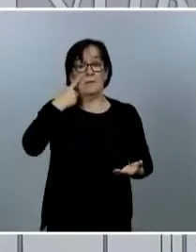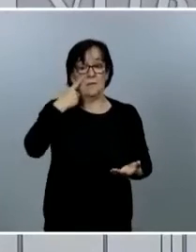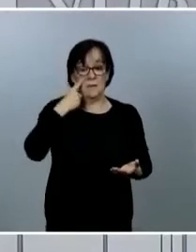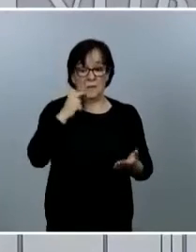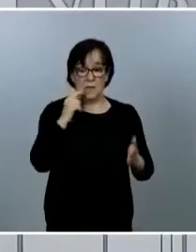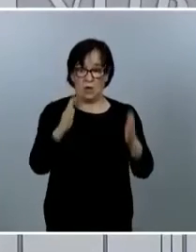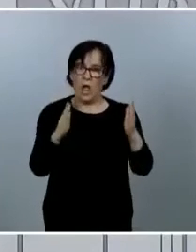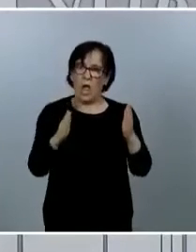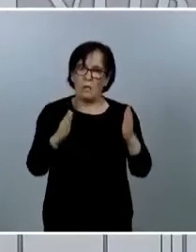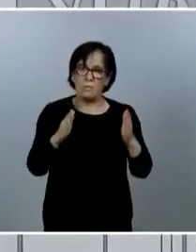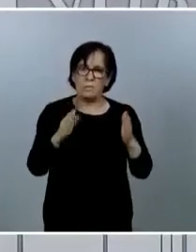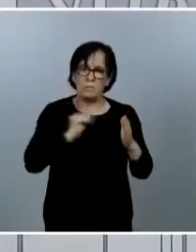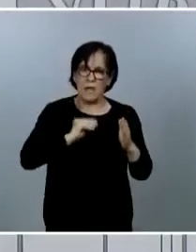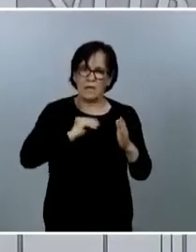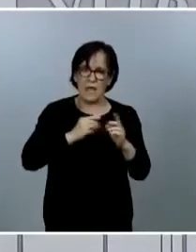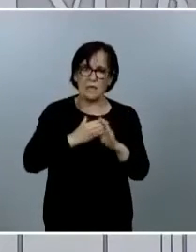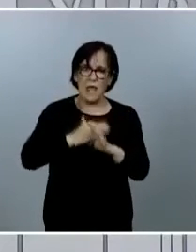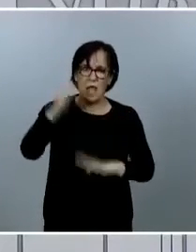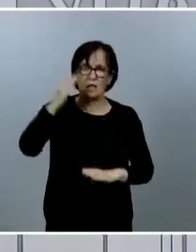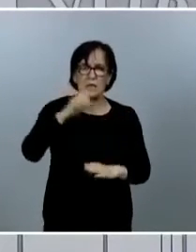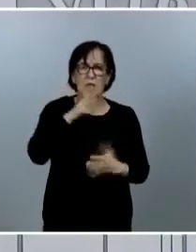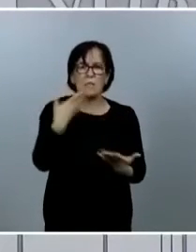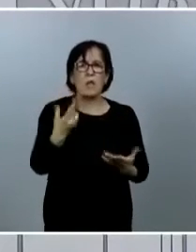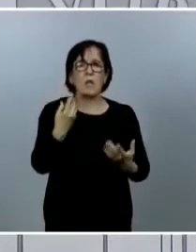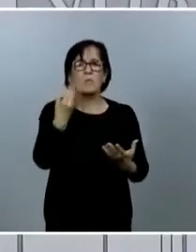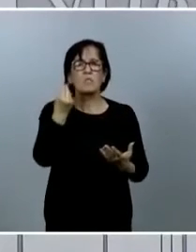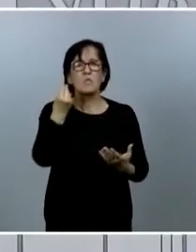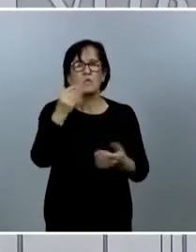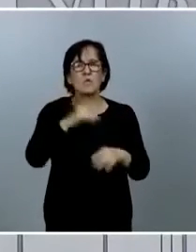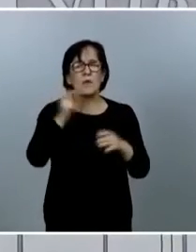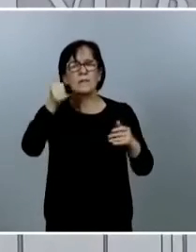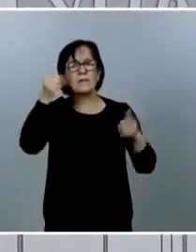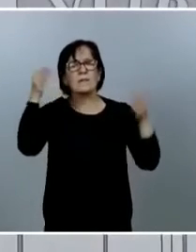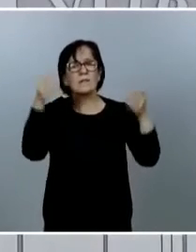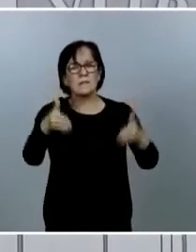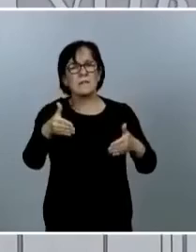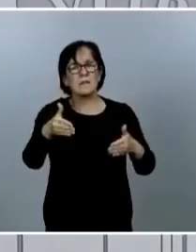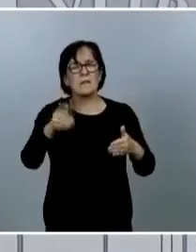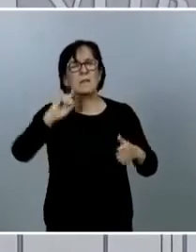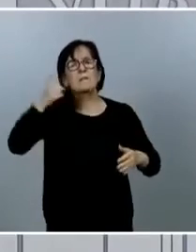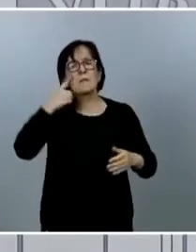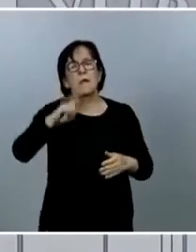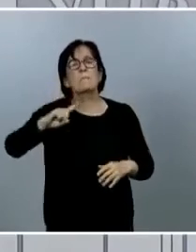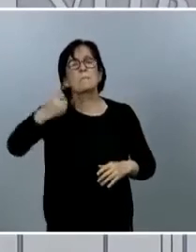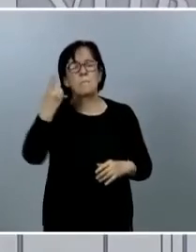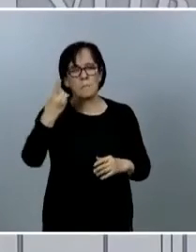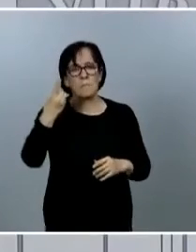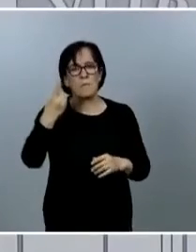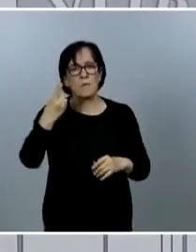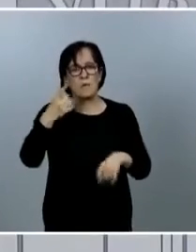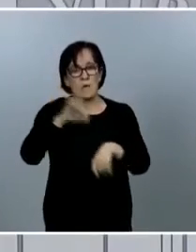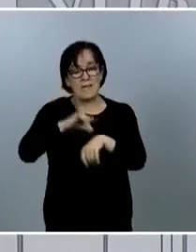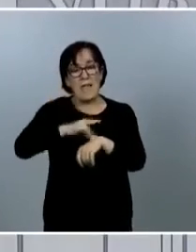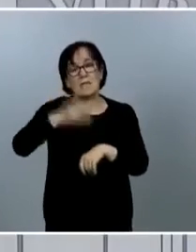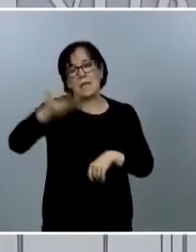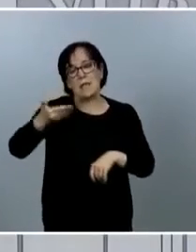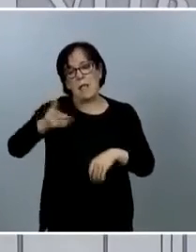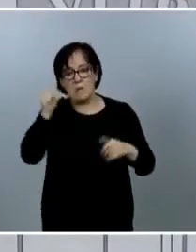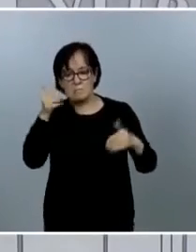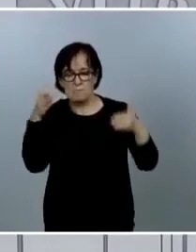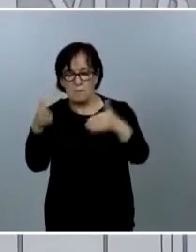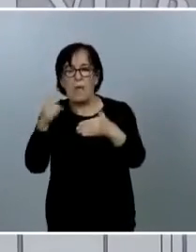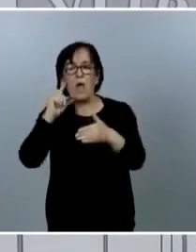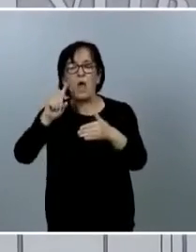pero también teníamos muchísimos casos se centraba en detectar primero los casos graves para poder valorar su estado